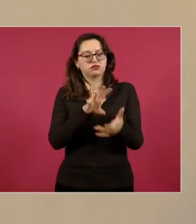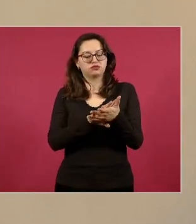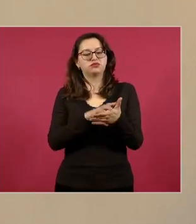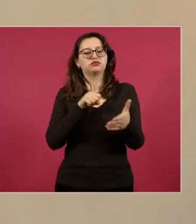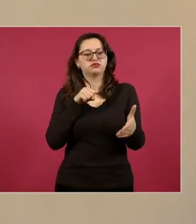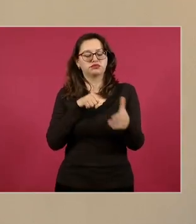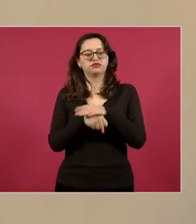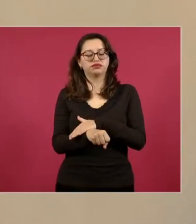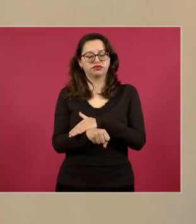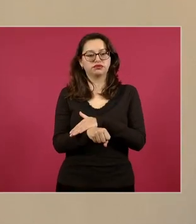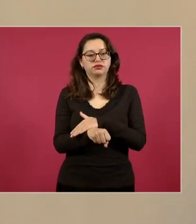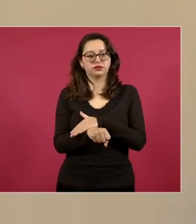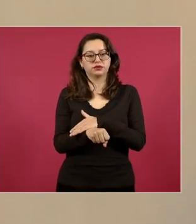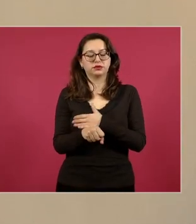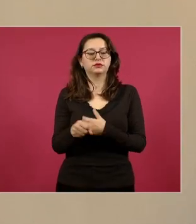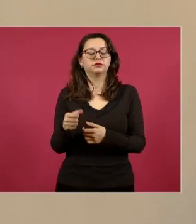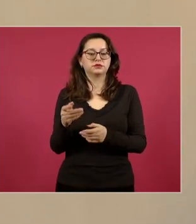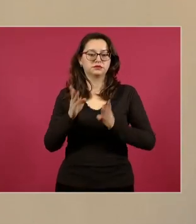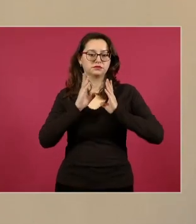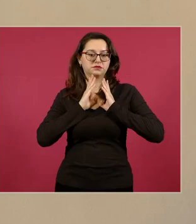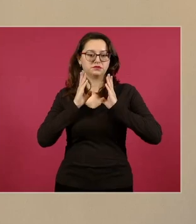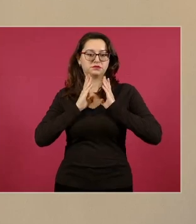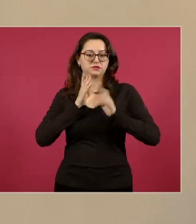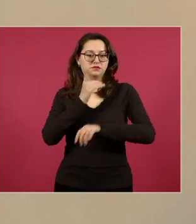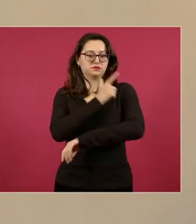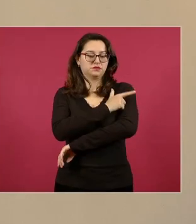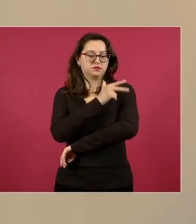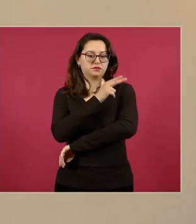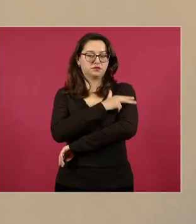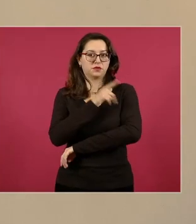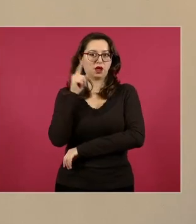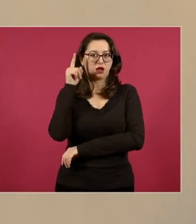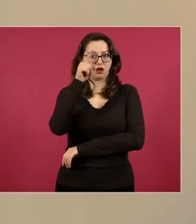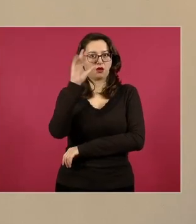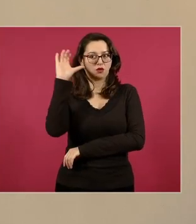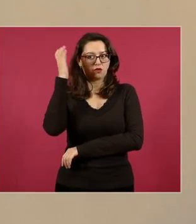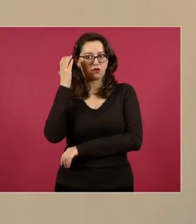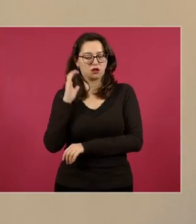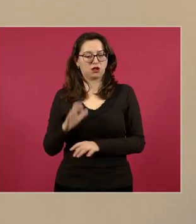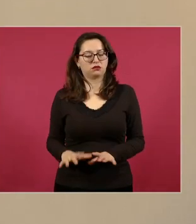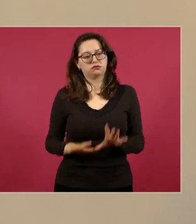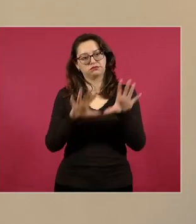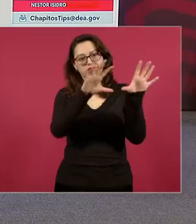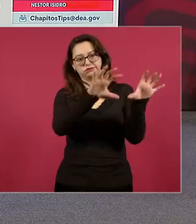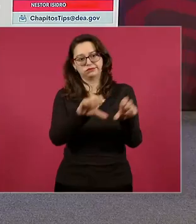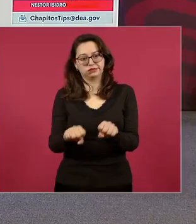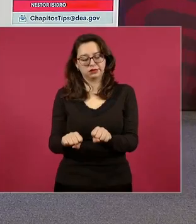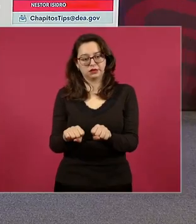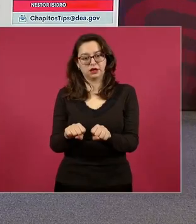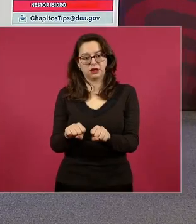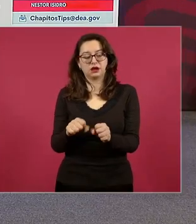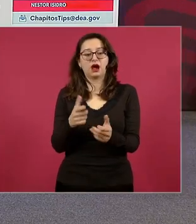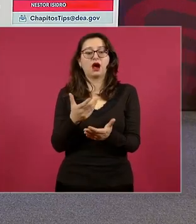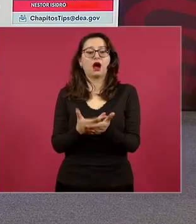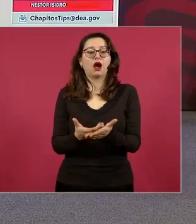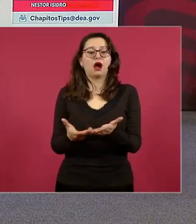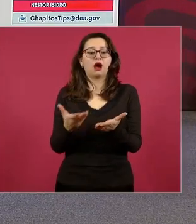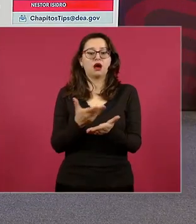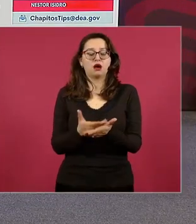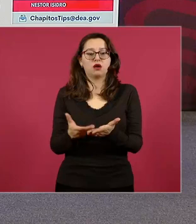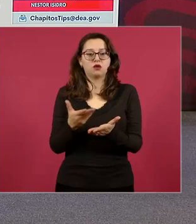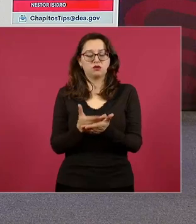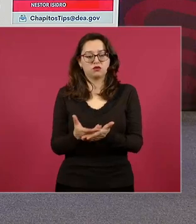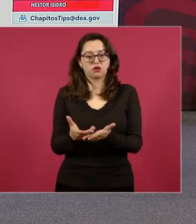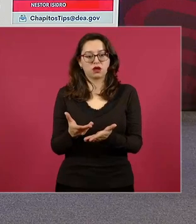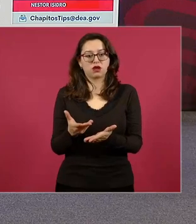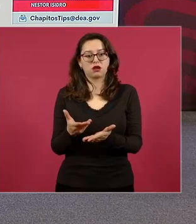Mexicano y la Guardia Nacional en Culiacán. Es requerido por las autoridades, las